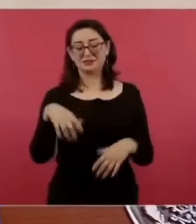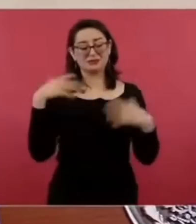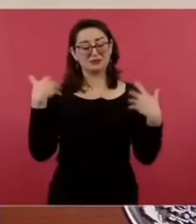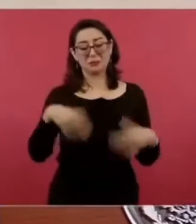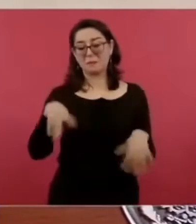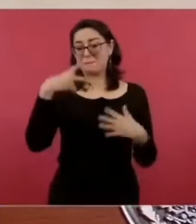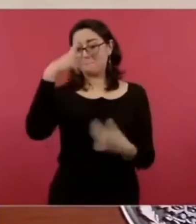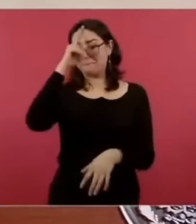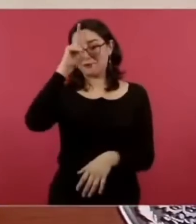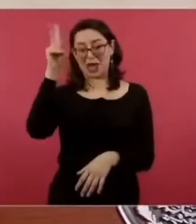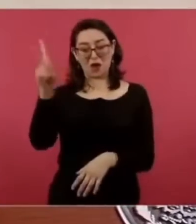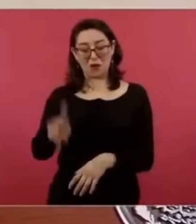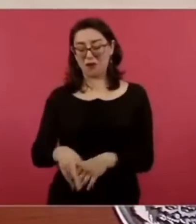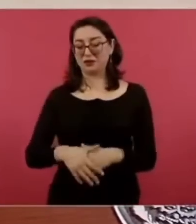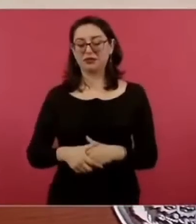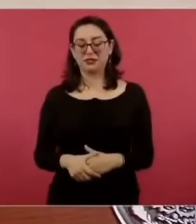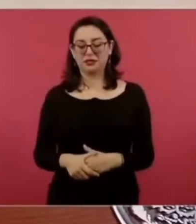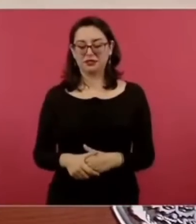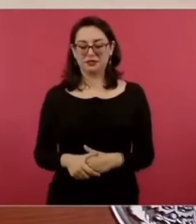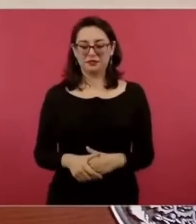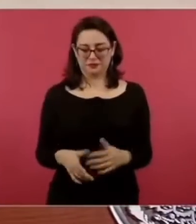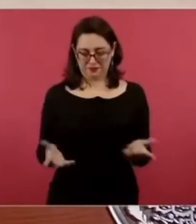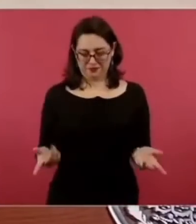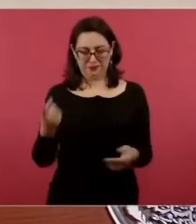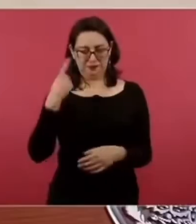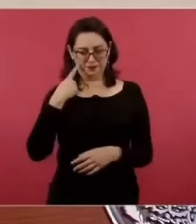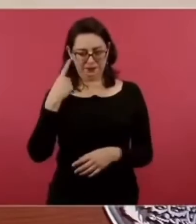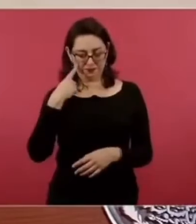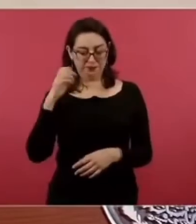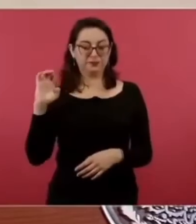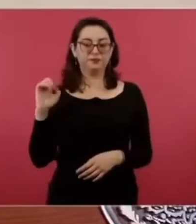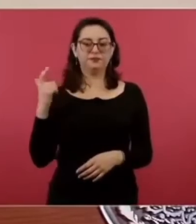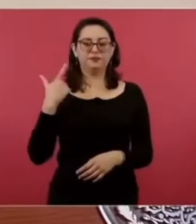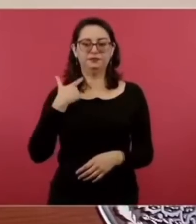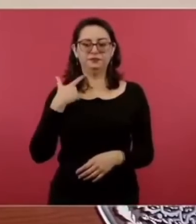inventaron de que necesitaban comprar gas